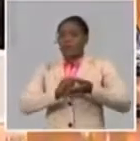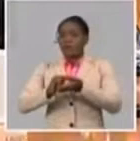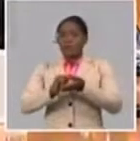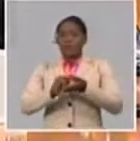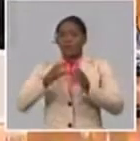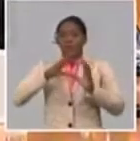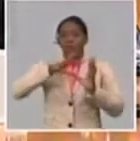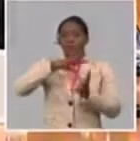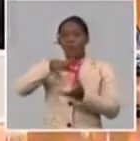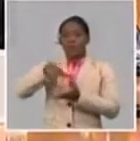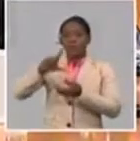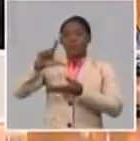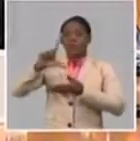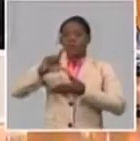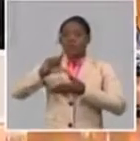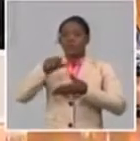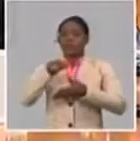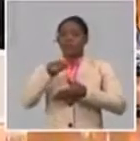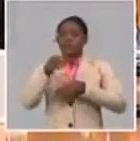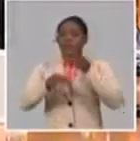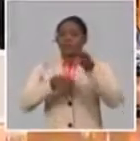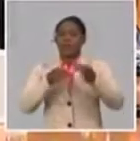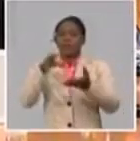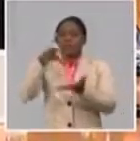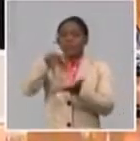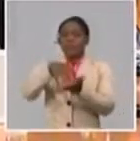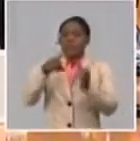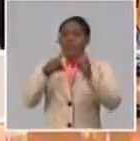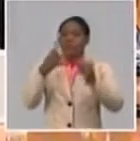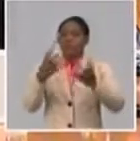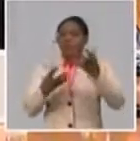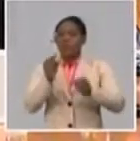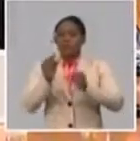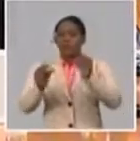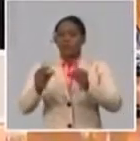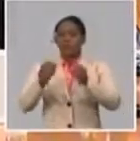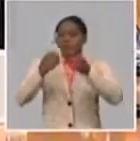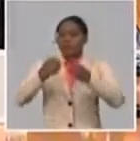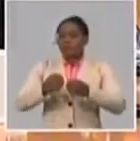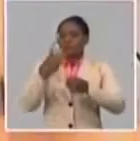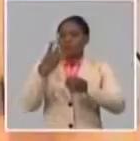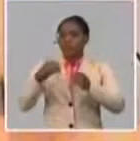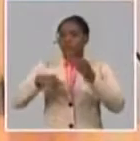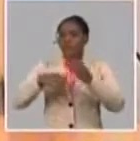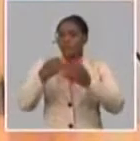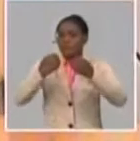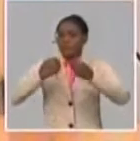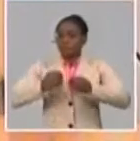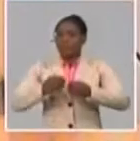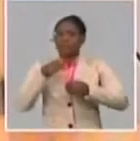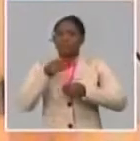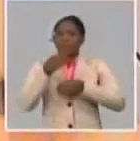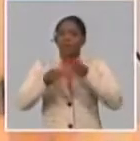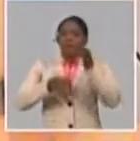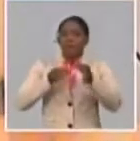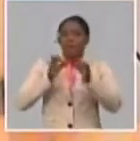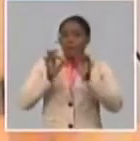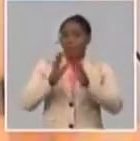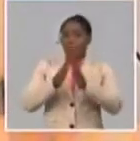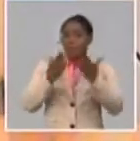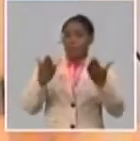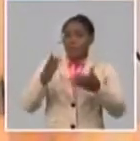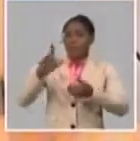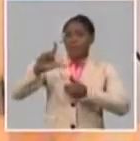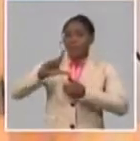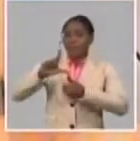psicólogos trabajando en la comunidad, que a mí lo se enfoca en cuarentena, y todo lo que hicieron. El tema de cuarentena, vamos a publicar un trabajo con Prensa Latina, que debe estar saliendo hoy mañana,